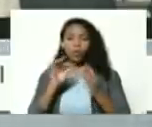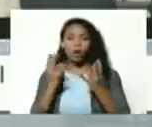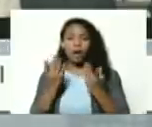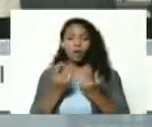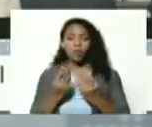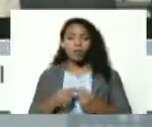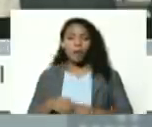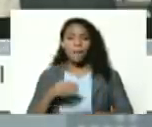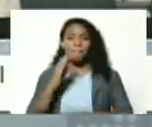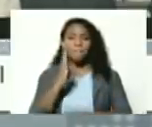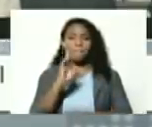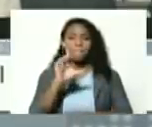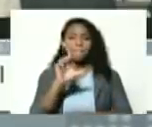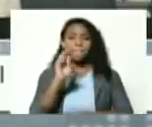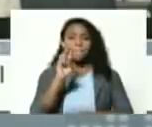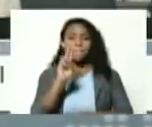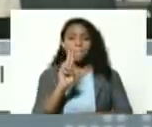Bloomberg